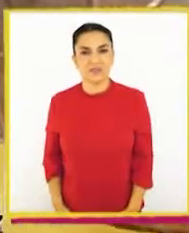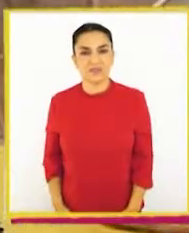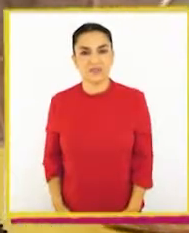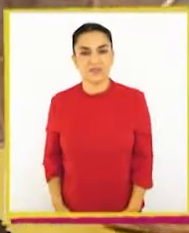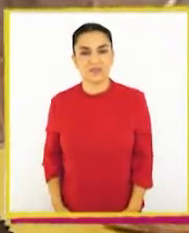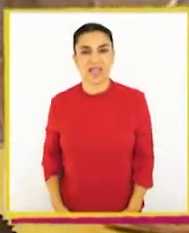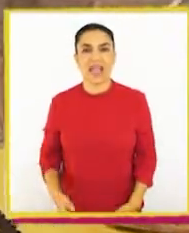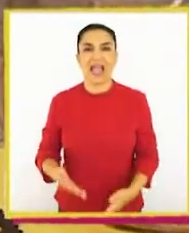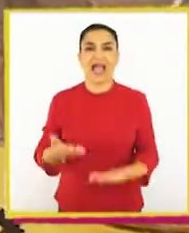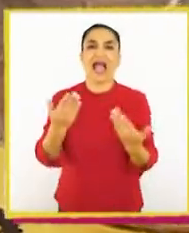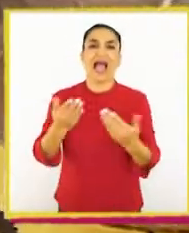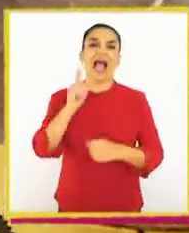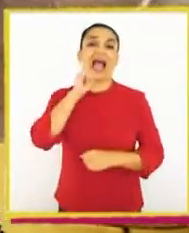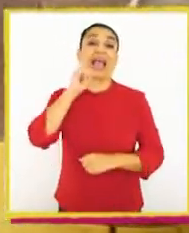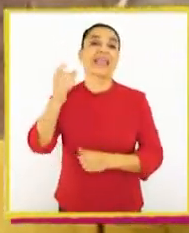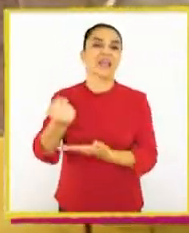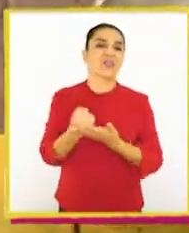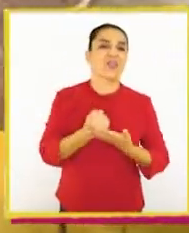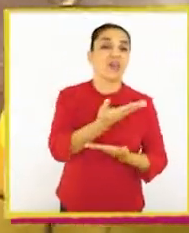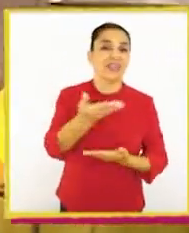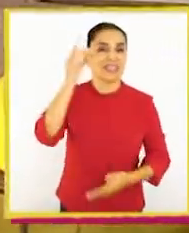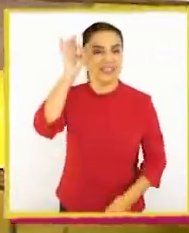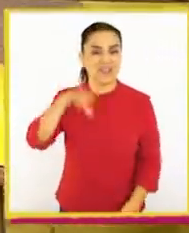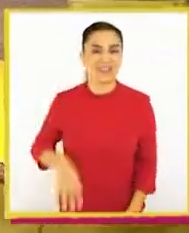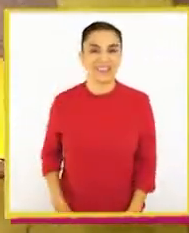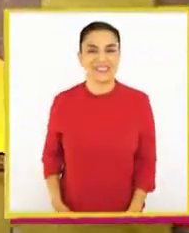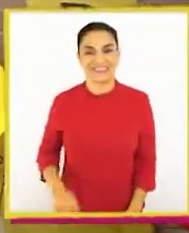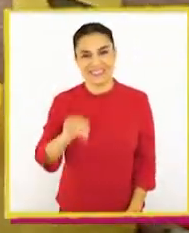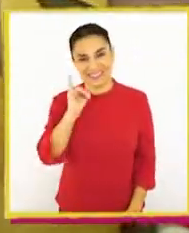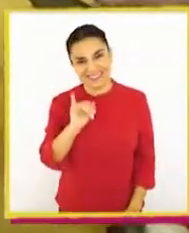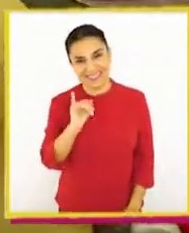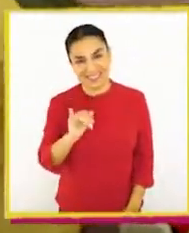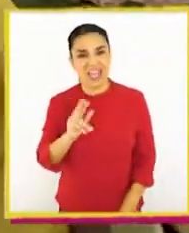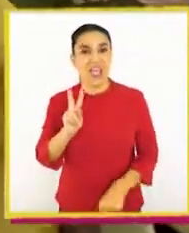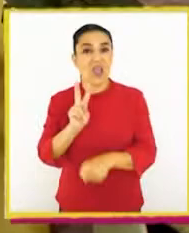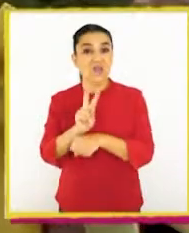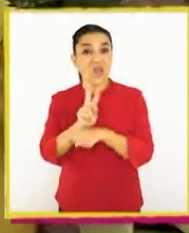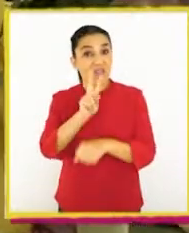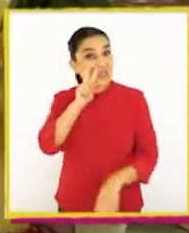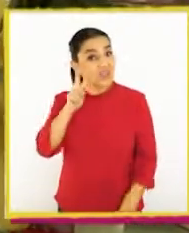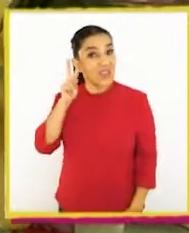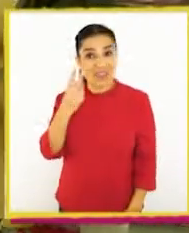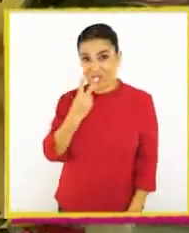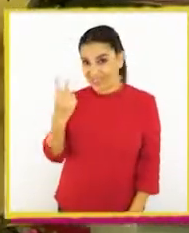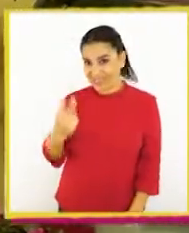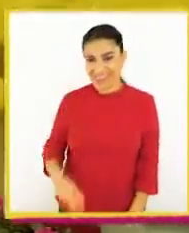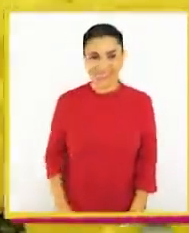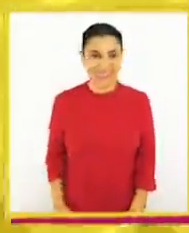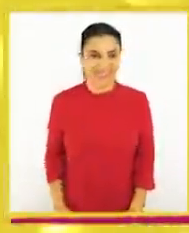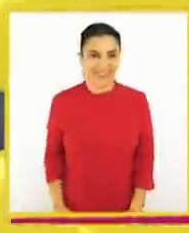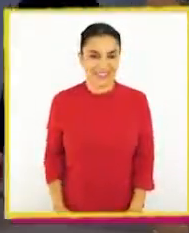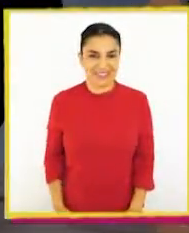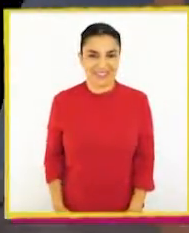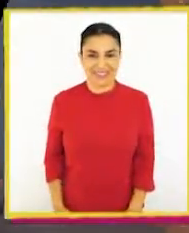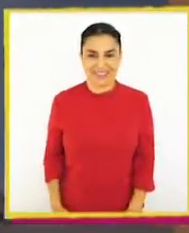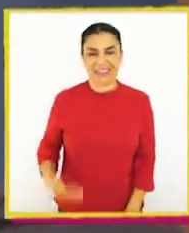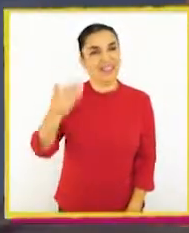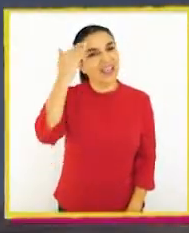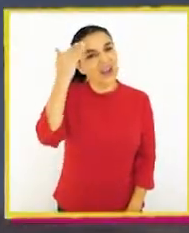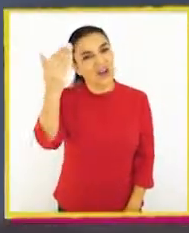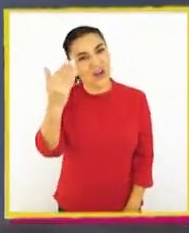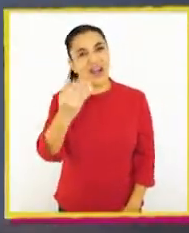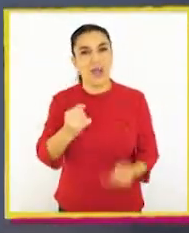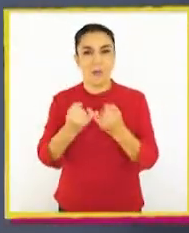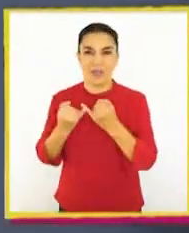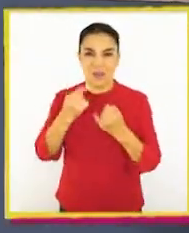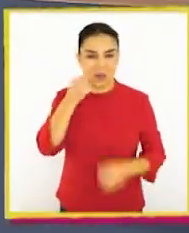Les apuesto que ya saben quién nos puede ayudar con eso. ¡Sí! ¡La profe Vivi! ¡Miren! Hola, amigos